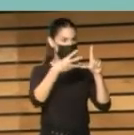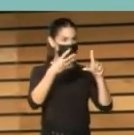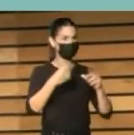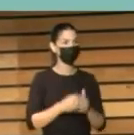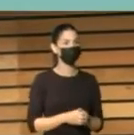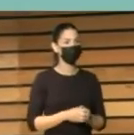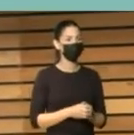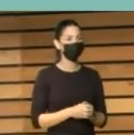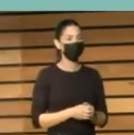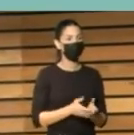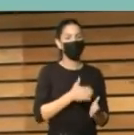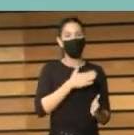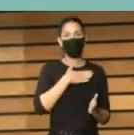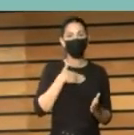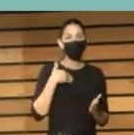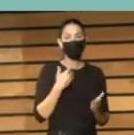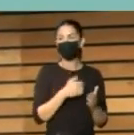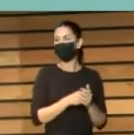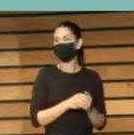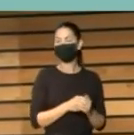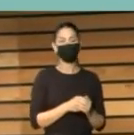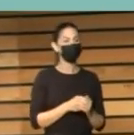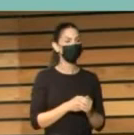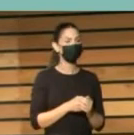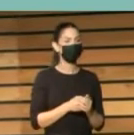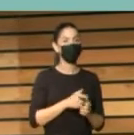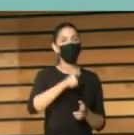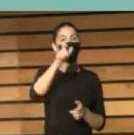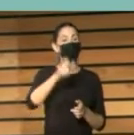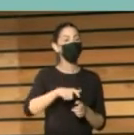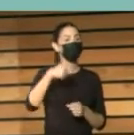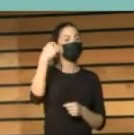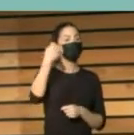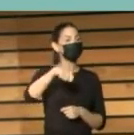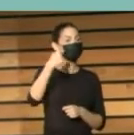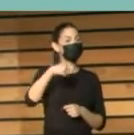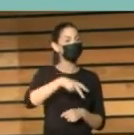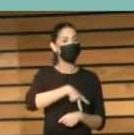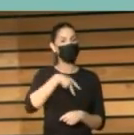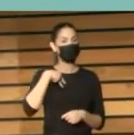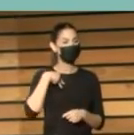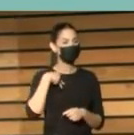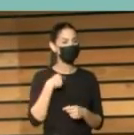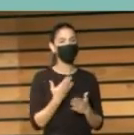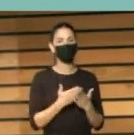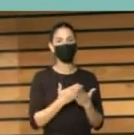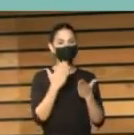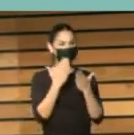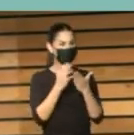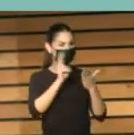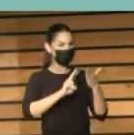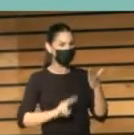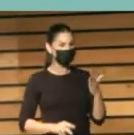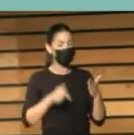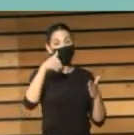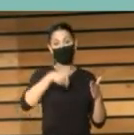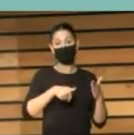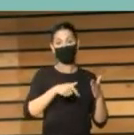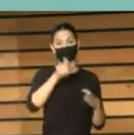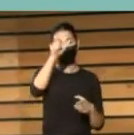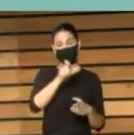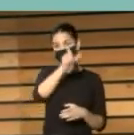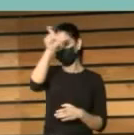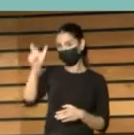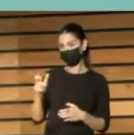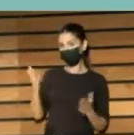Me gustaría excusar la presencia de la directora general del Libro y Fomento de la Lectura, María José Gálvez, que no puede estar físicamente aquí hoy,